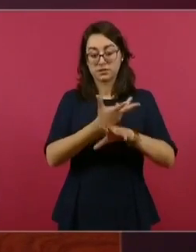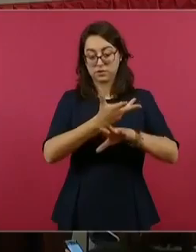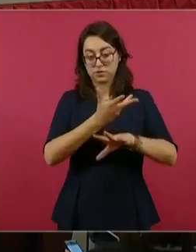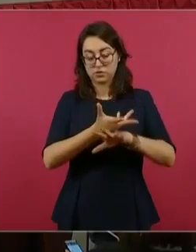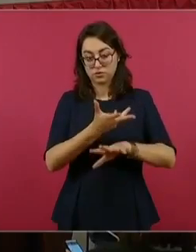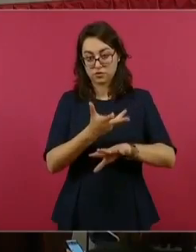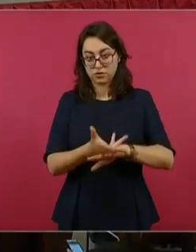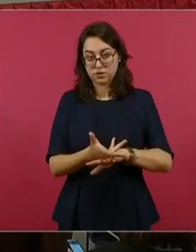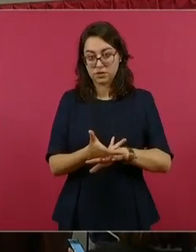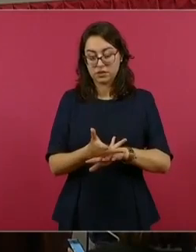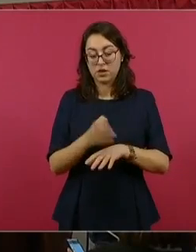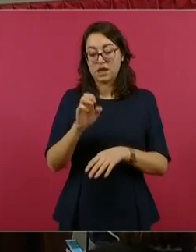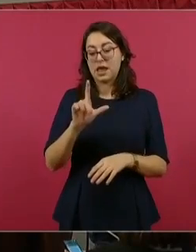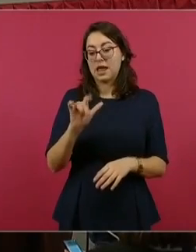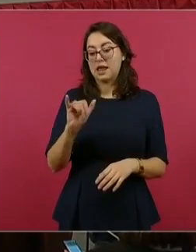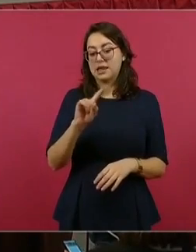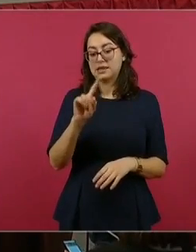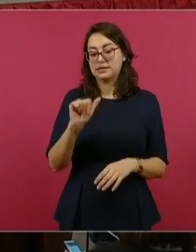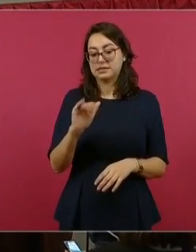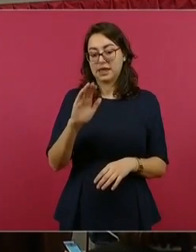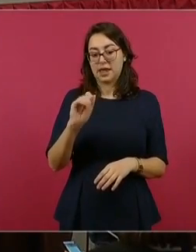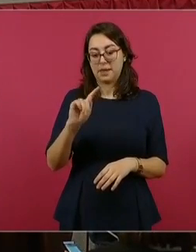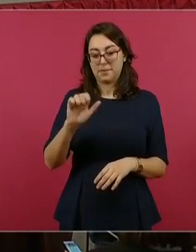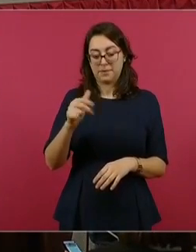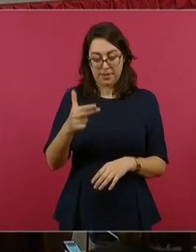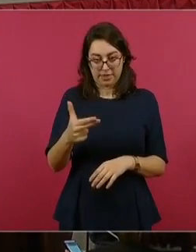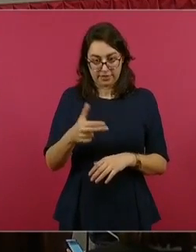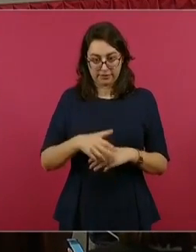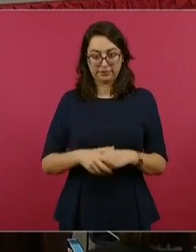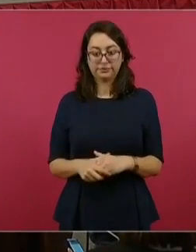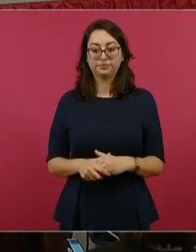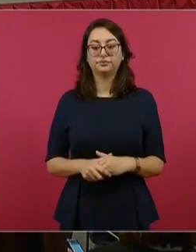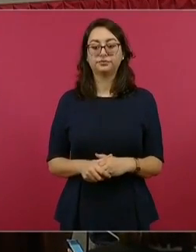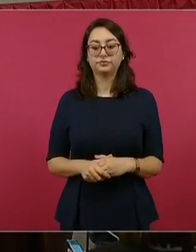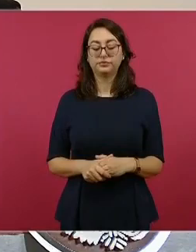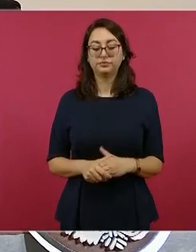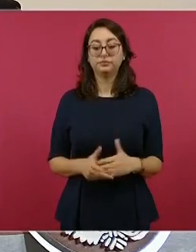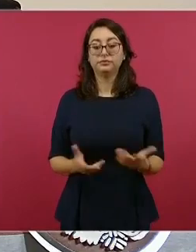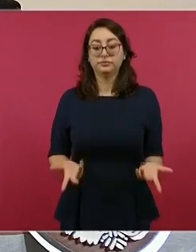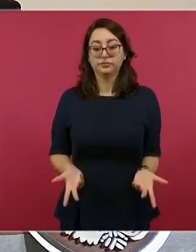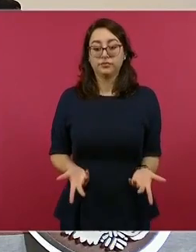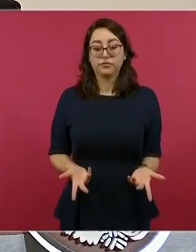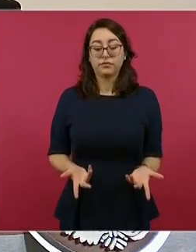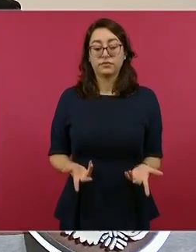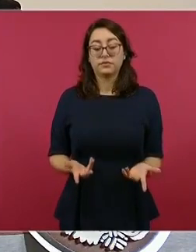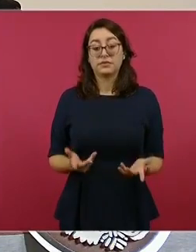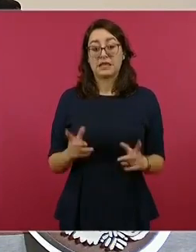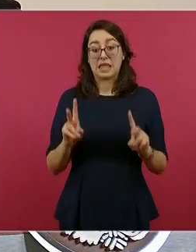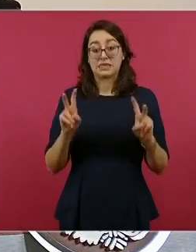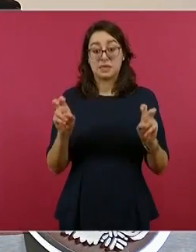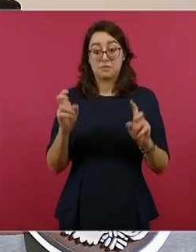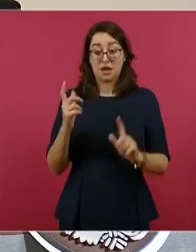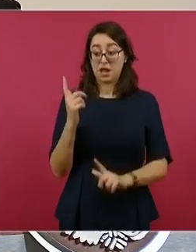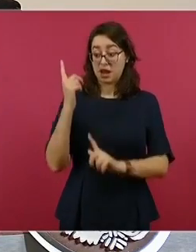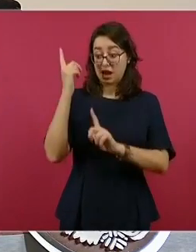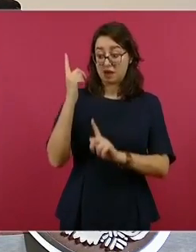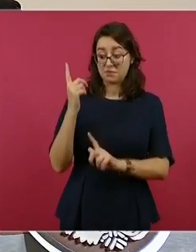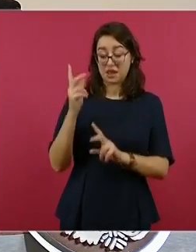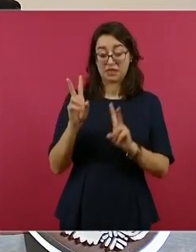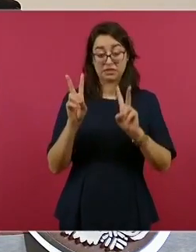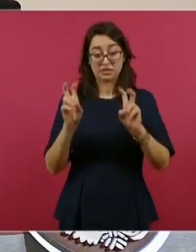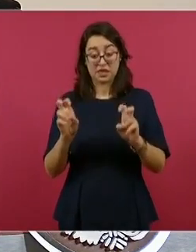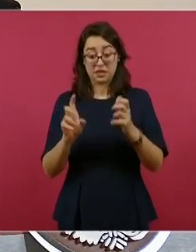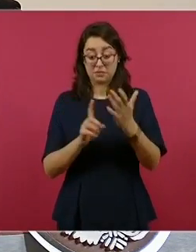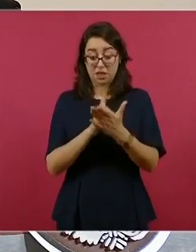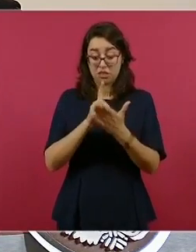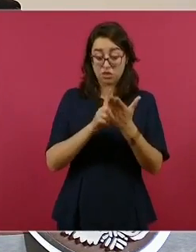Ella es nuestra contraparte en el combate del tráfico de armas y el tráfico de drogas